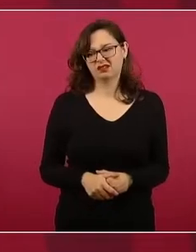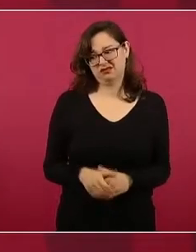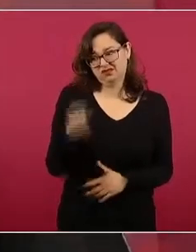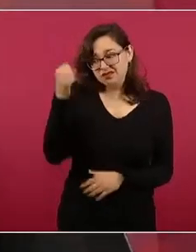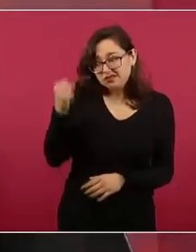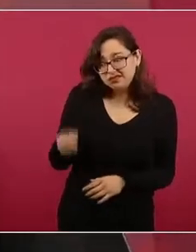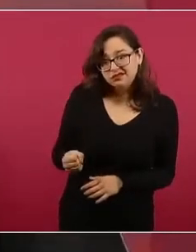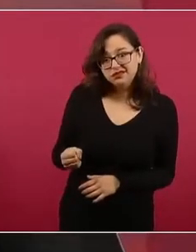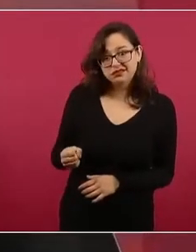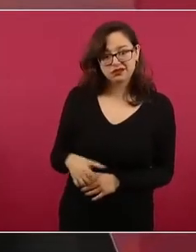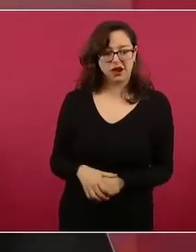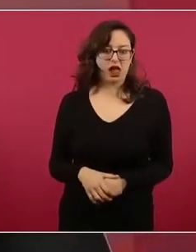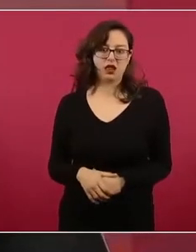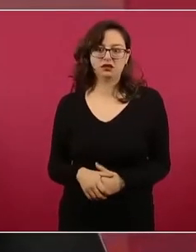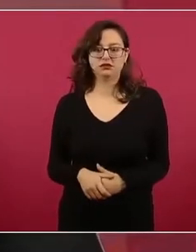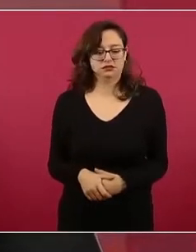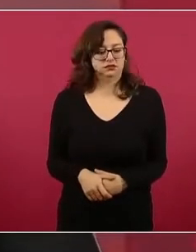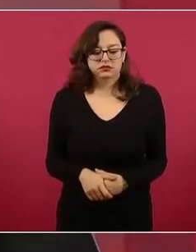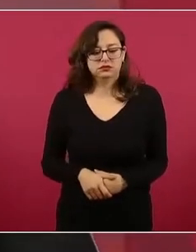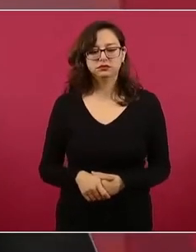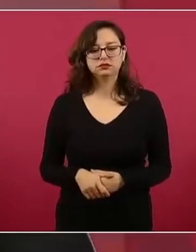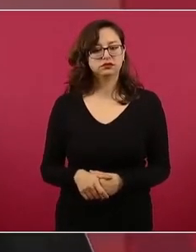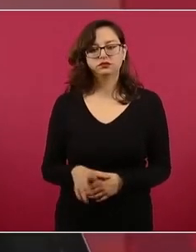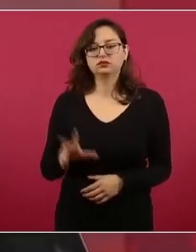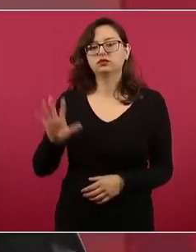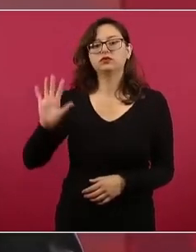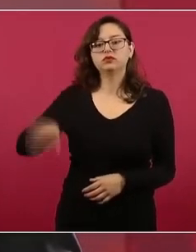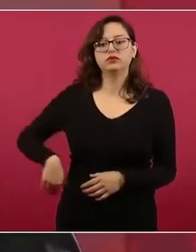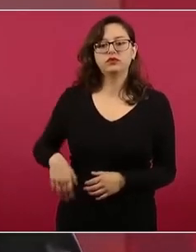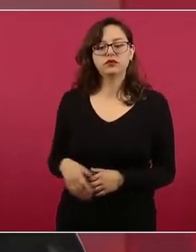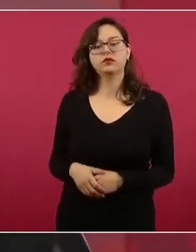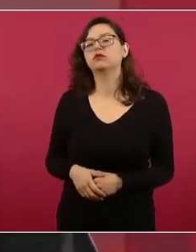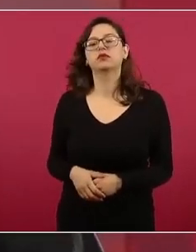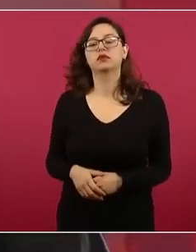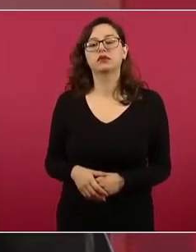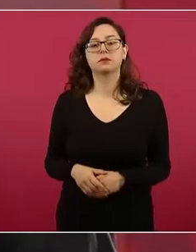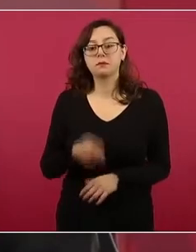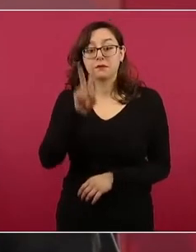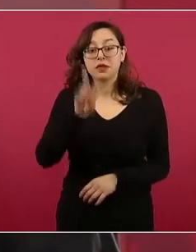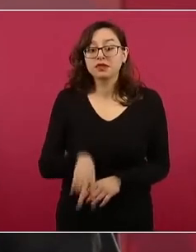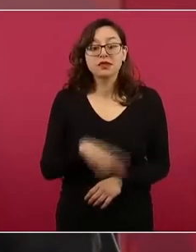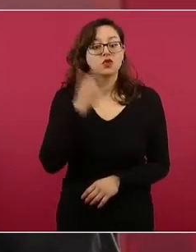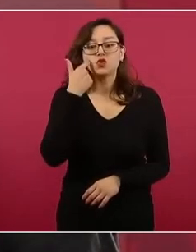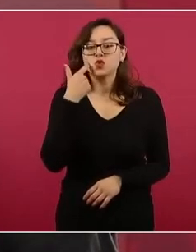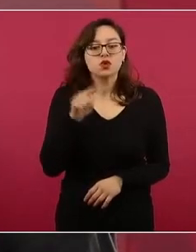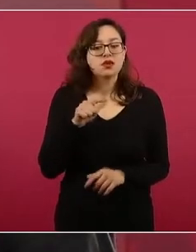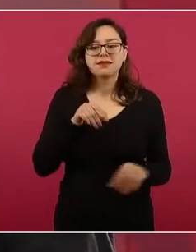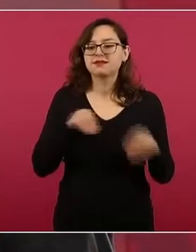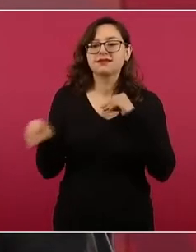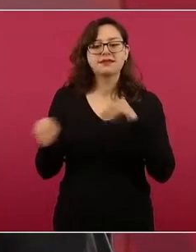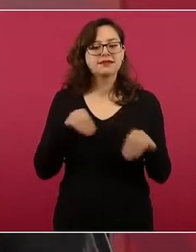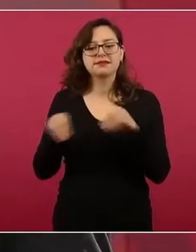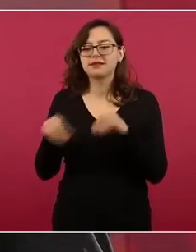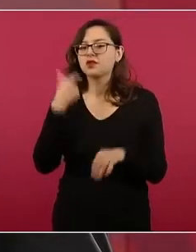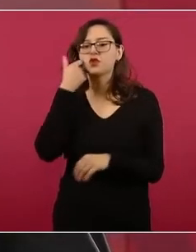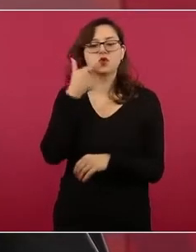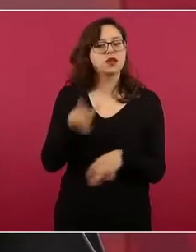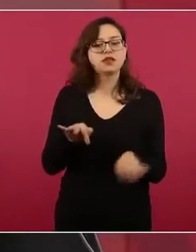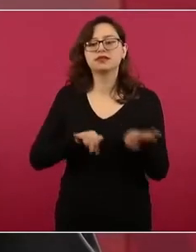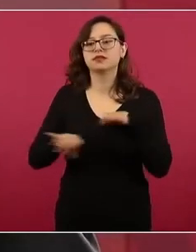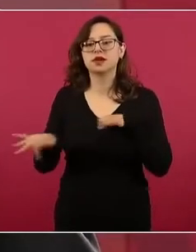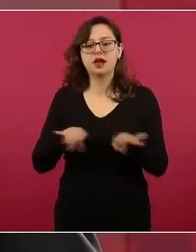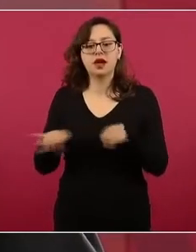extraer el petróleo, les importaban los contratos, que se